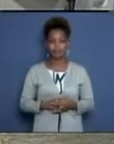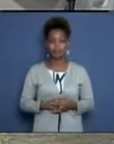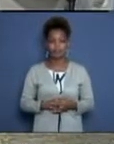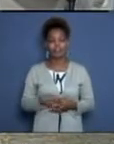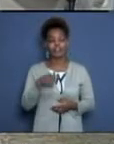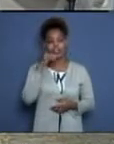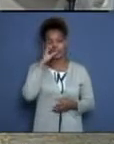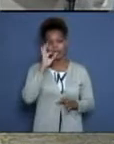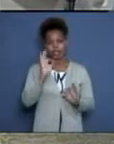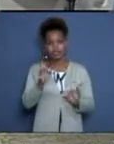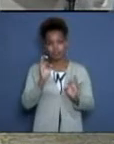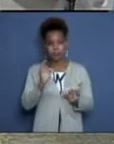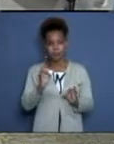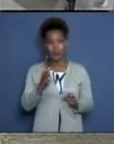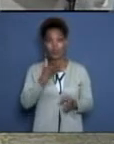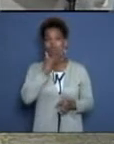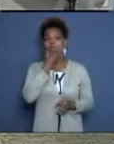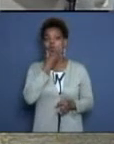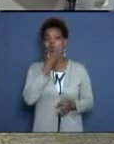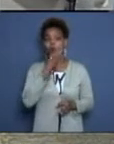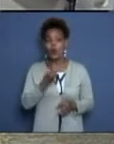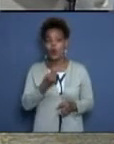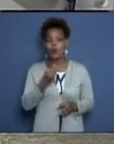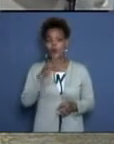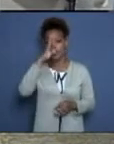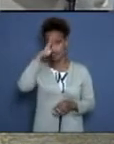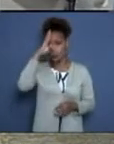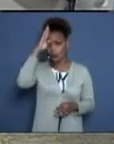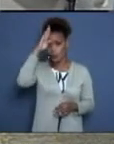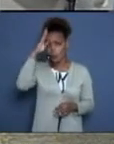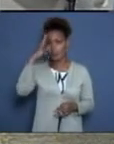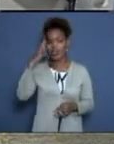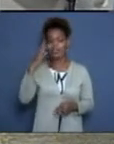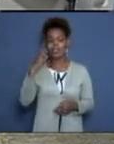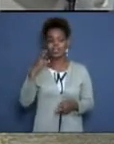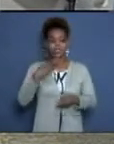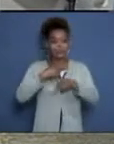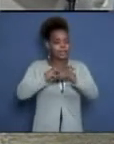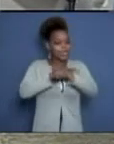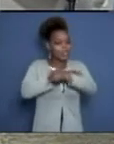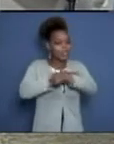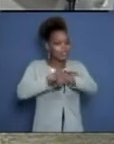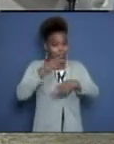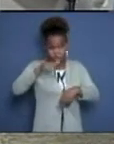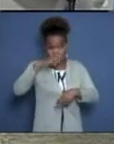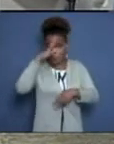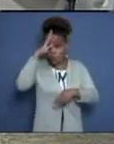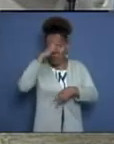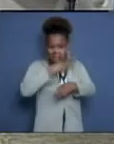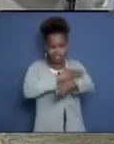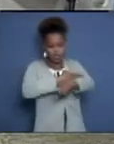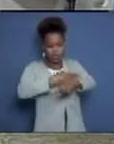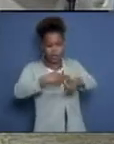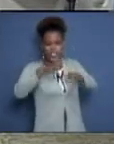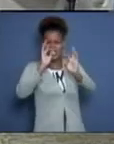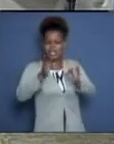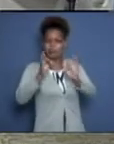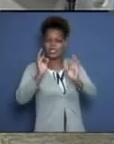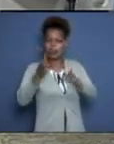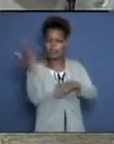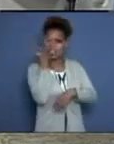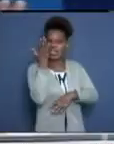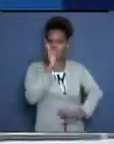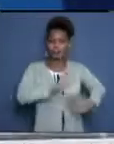juventud cubana es una juventud histórica, históricamente ha estado en la primera línea de combate de la